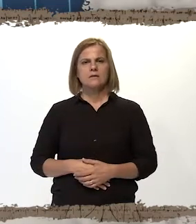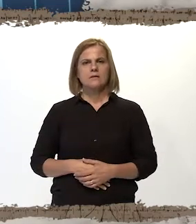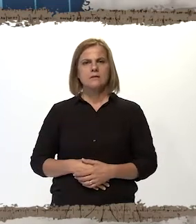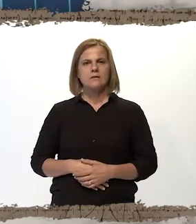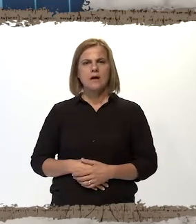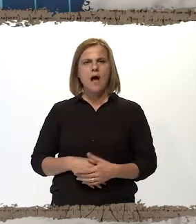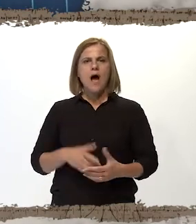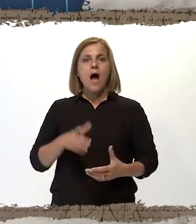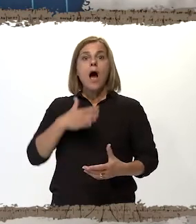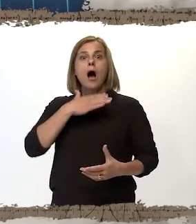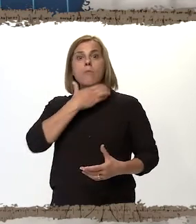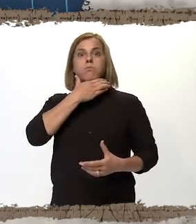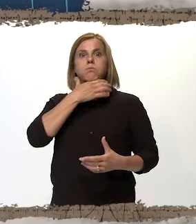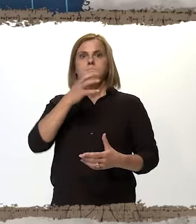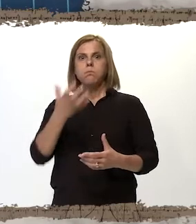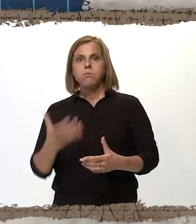Agujero.